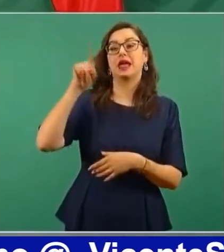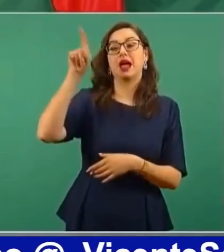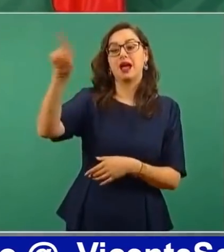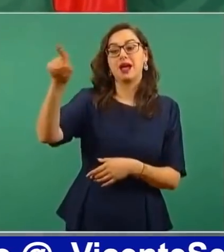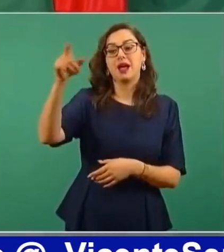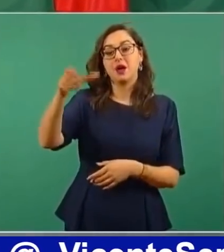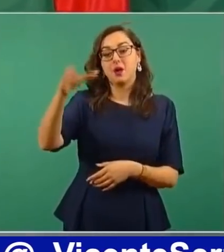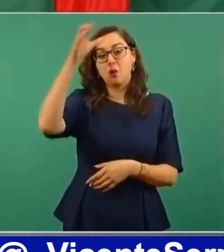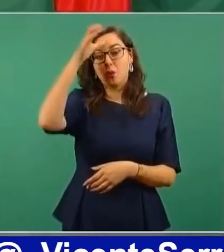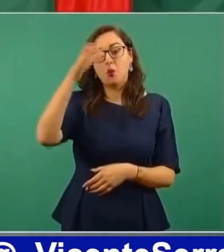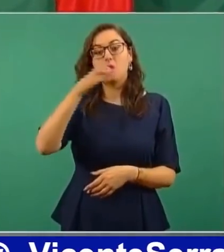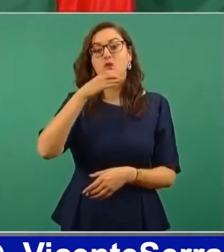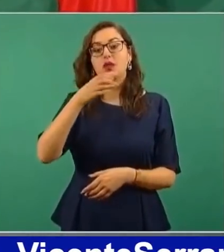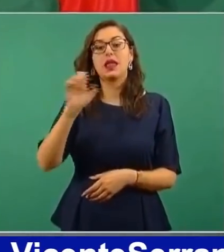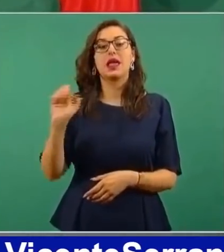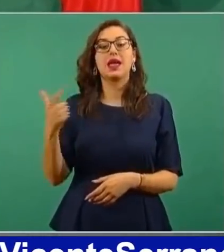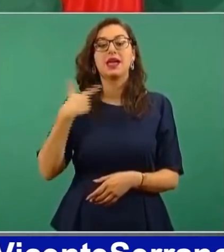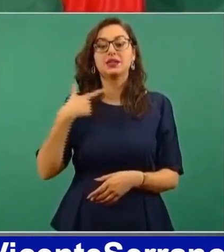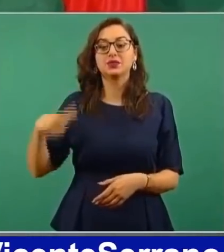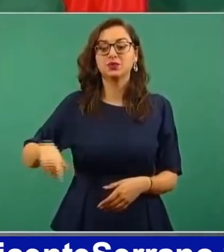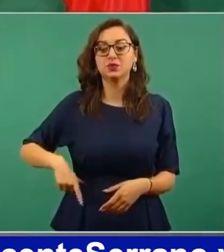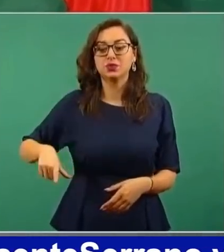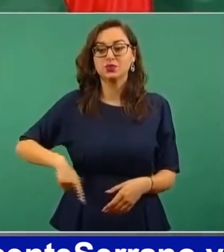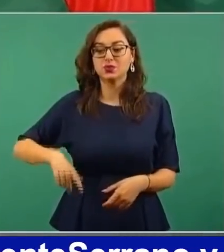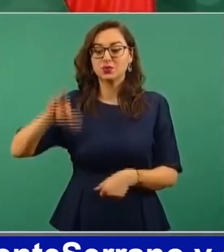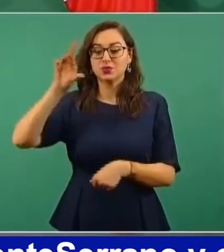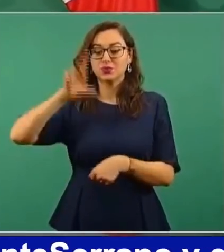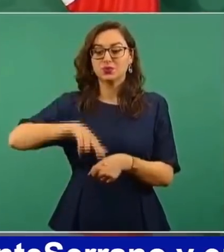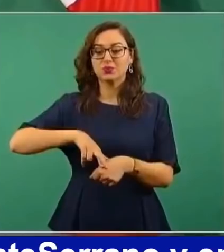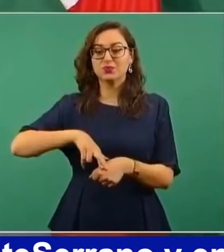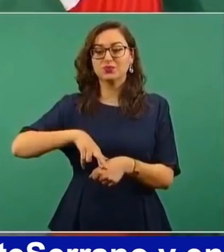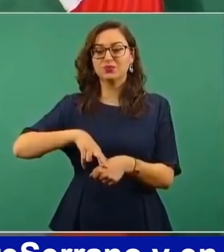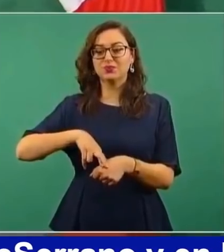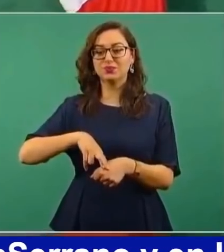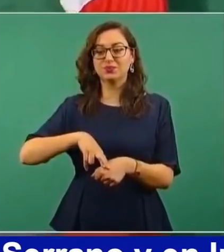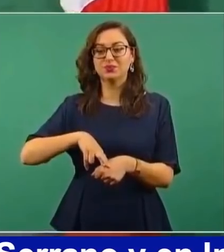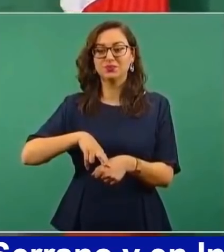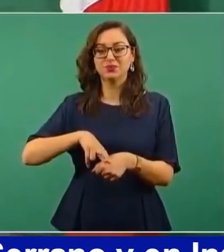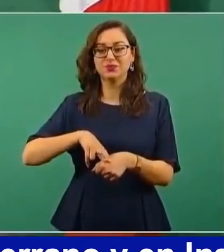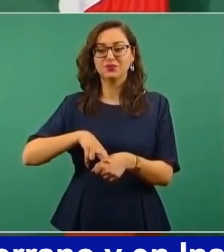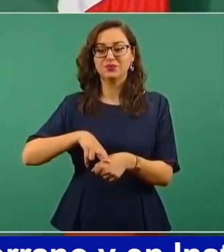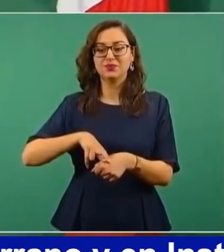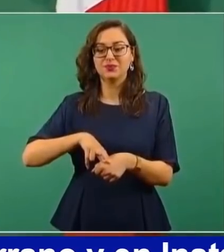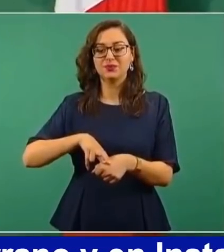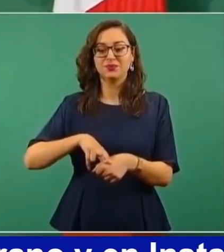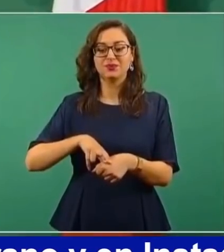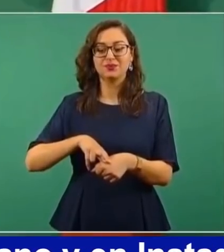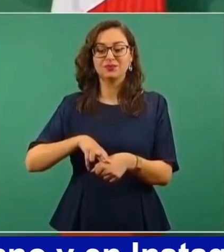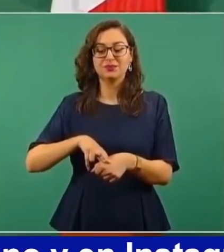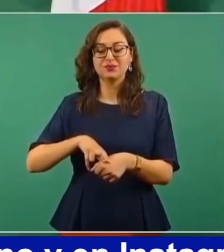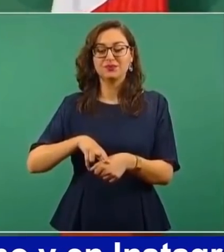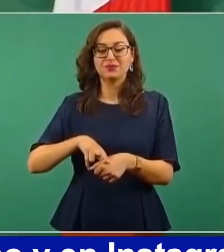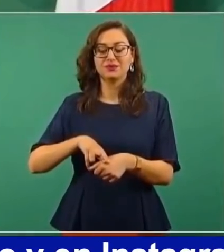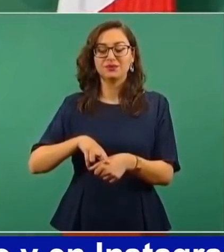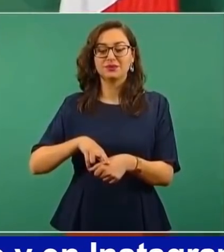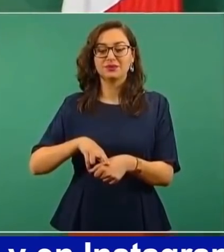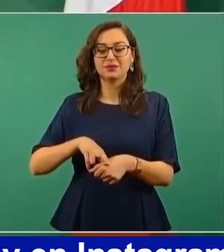fueron dos hermanos